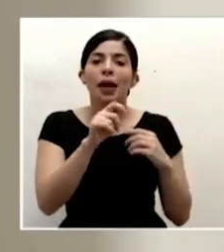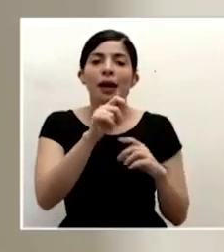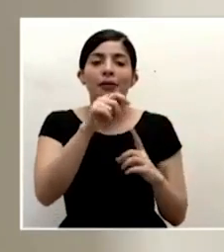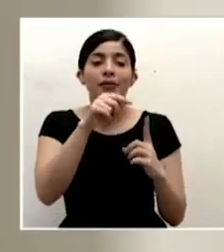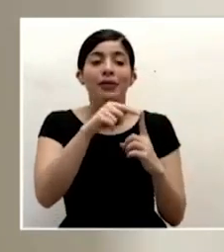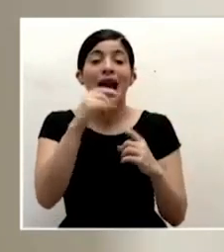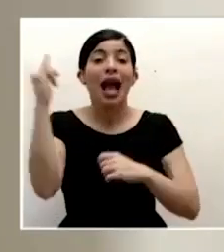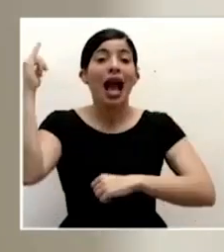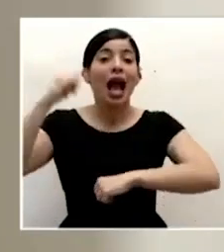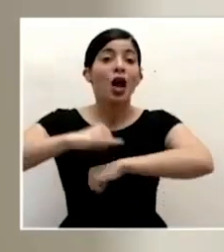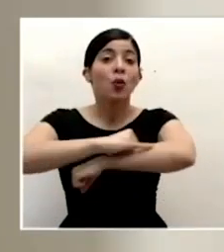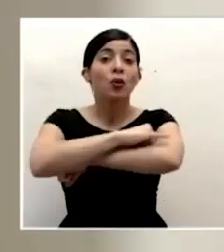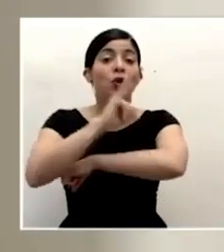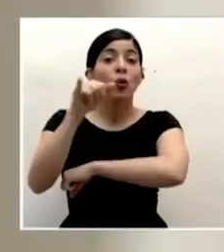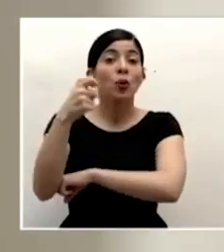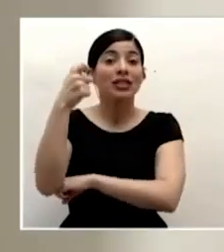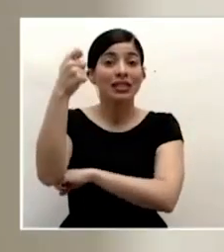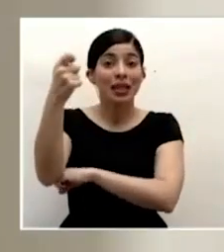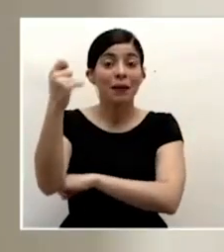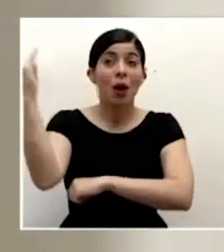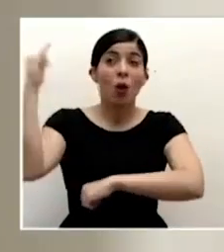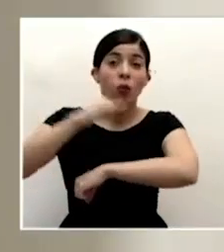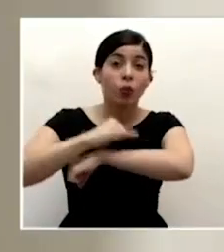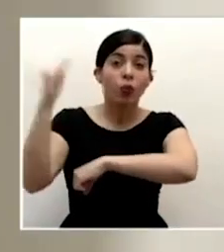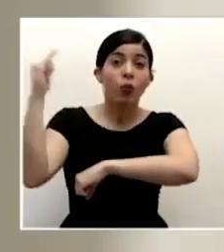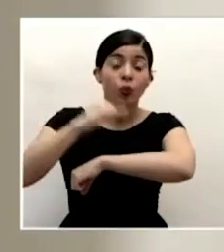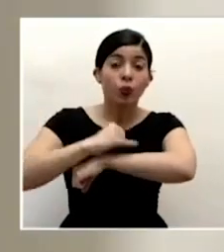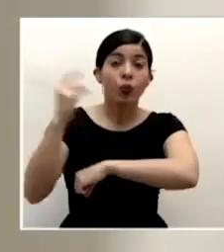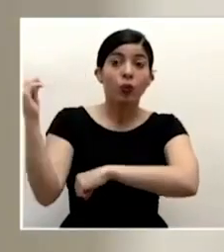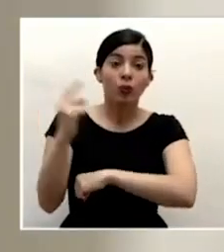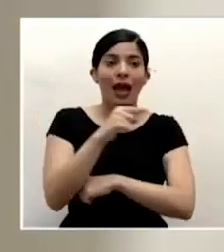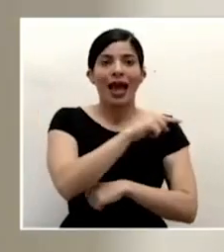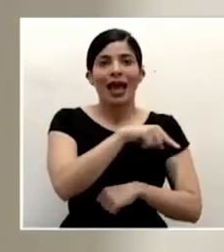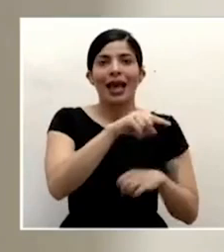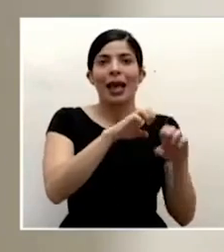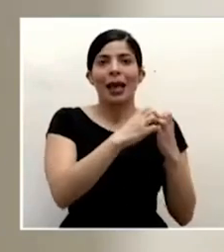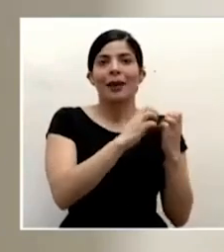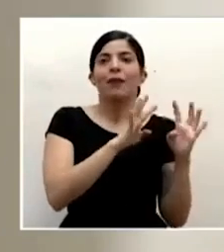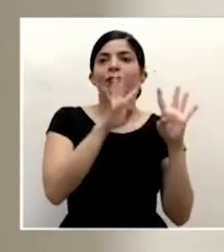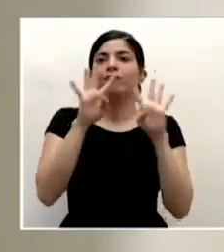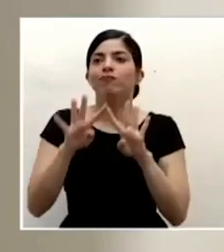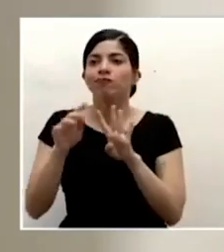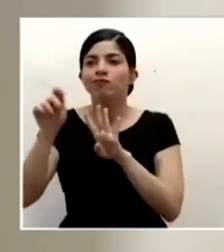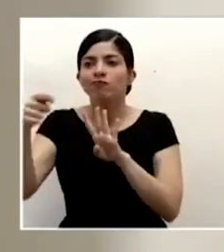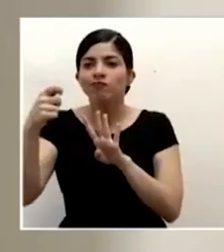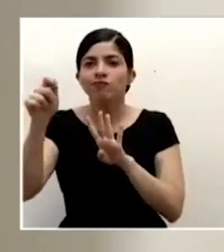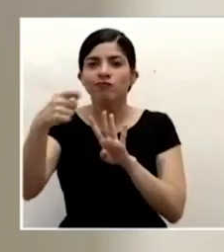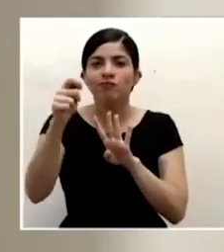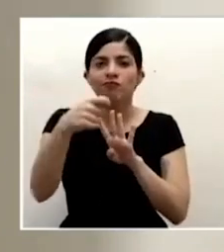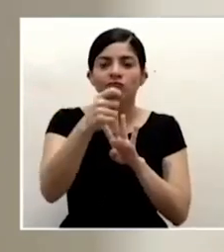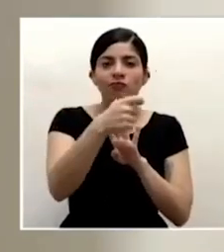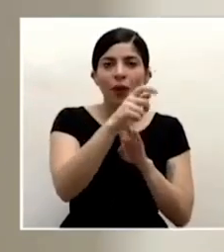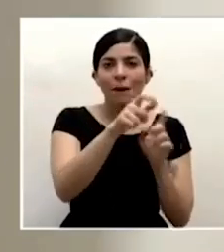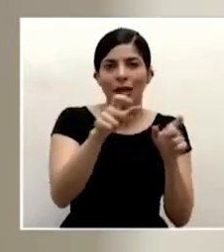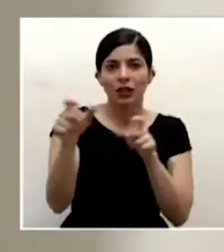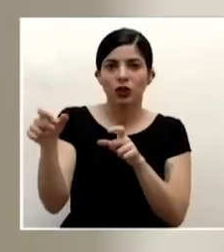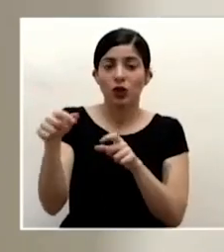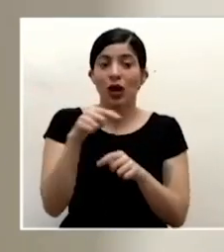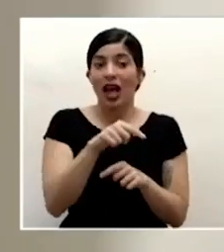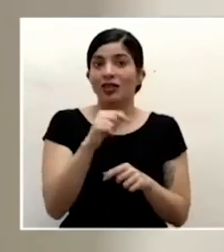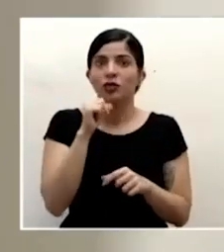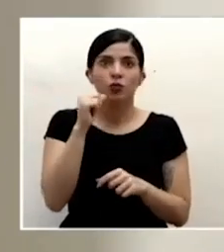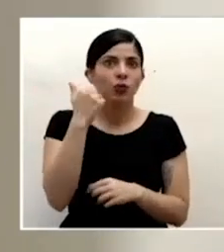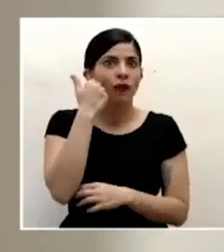santamaría de todos los vuelos que llegan al país esto es una logística que no es sencilla por ejemplo